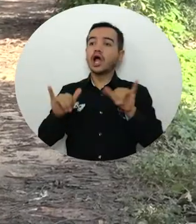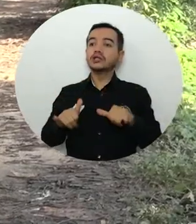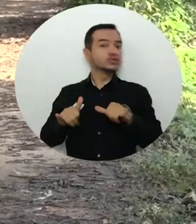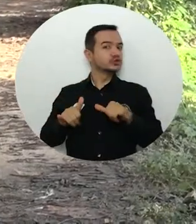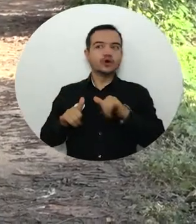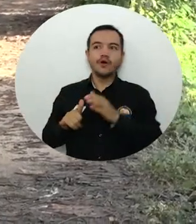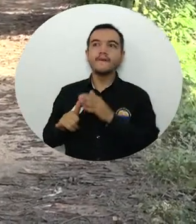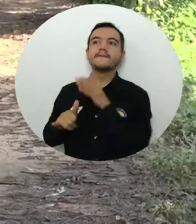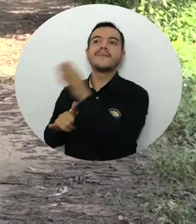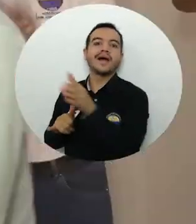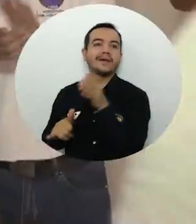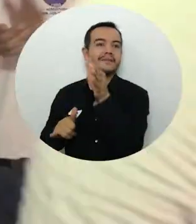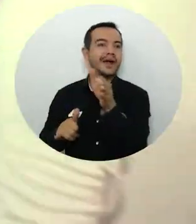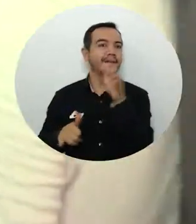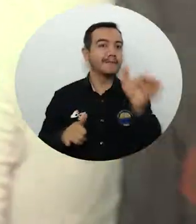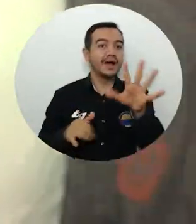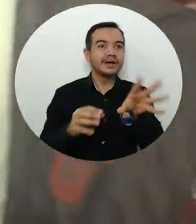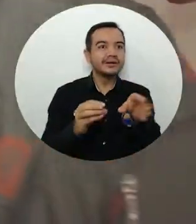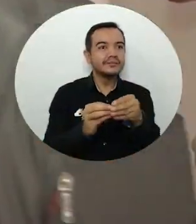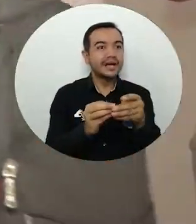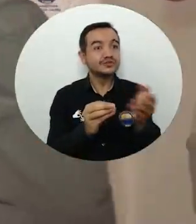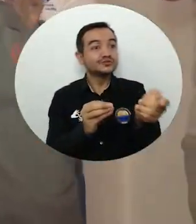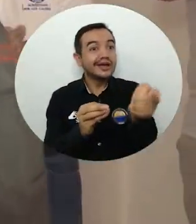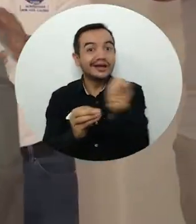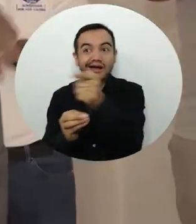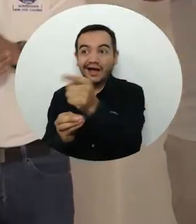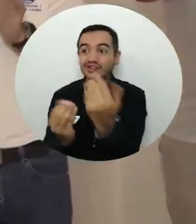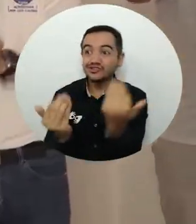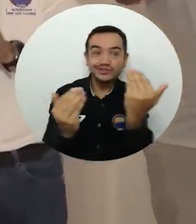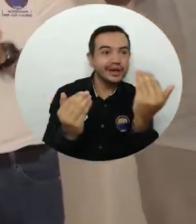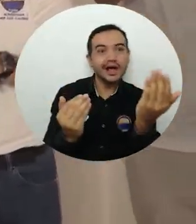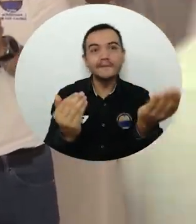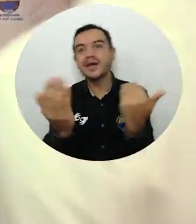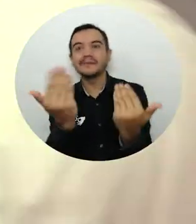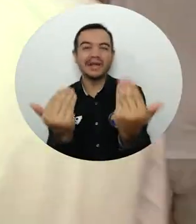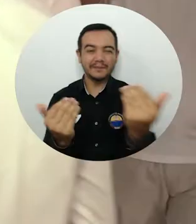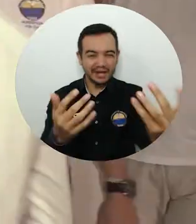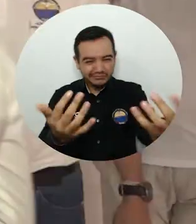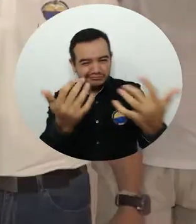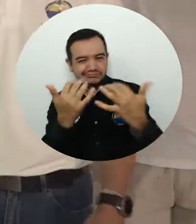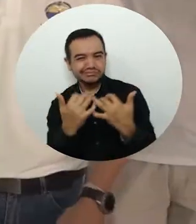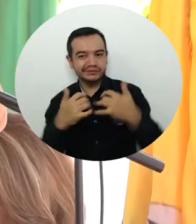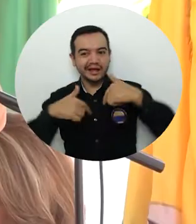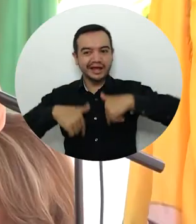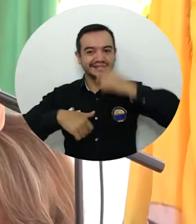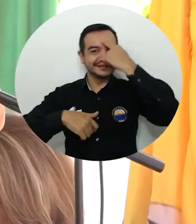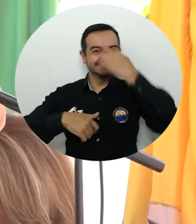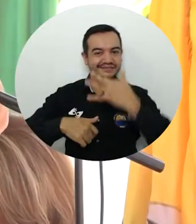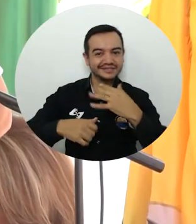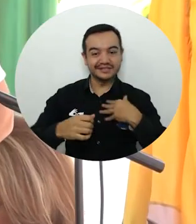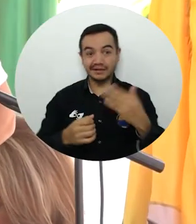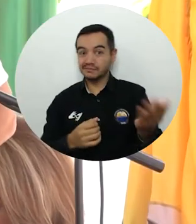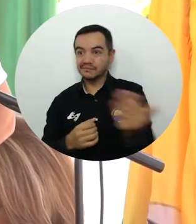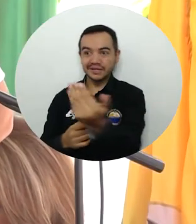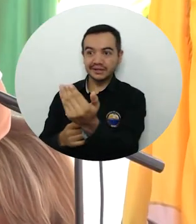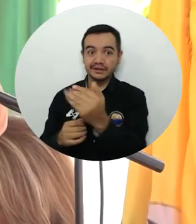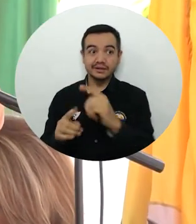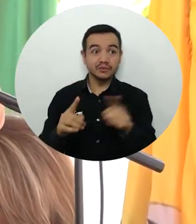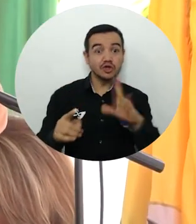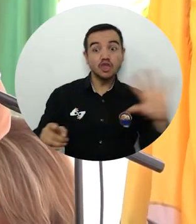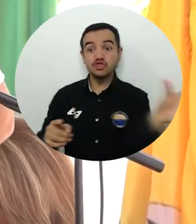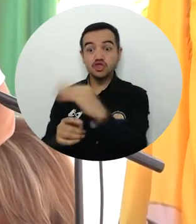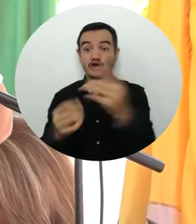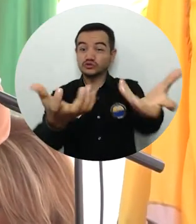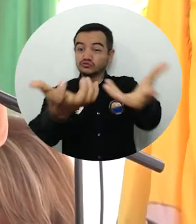solamente va, sino que lleva lo mejor de los municipios al Magdalena, a la ciudad, al campus universitario. Pero si no